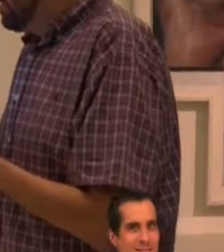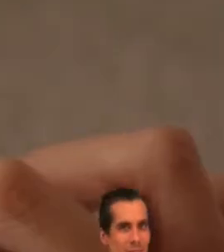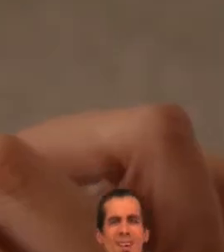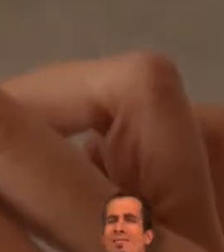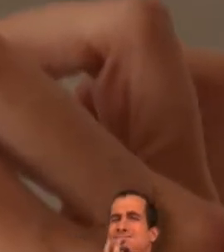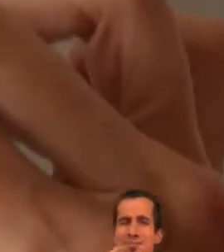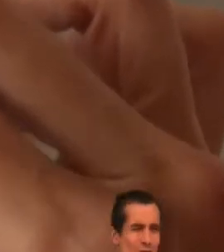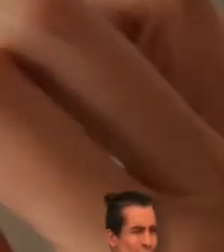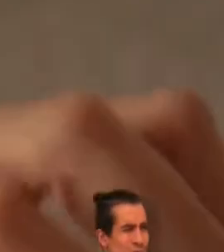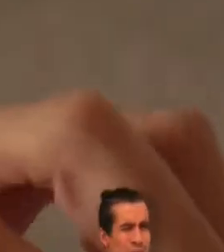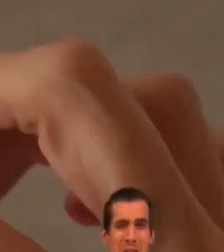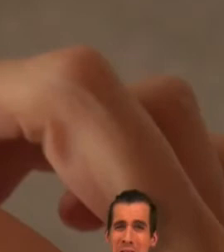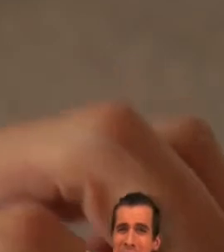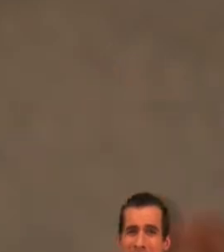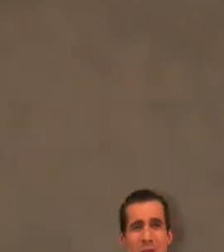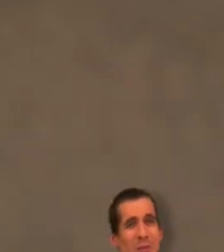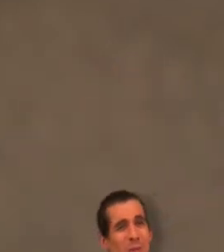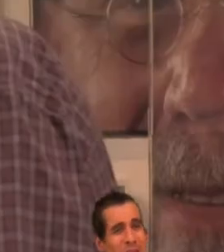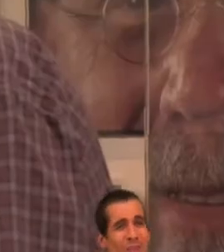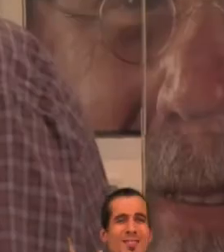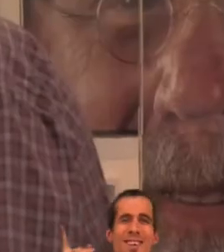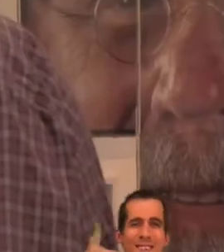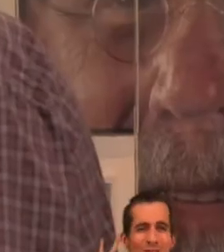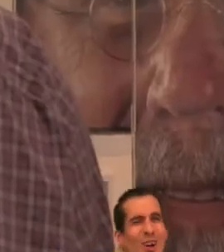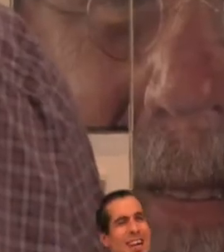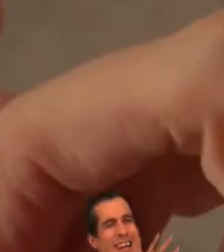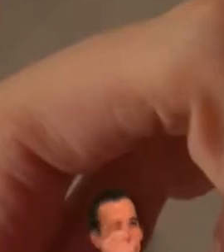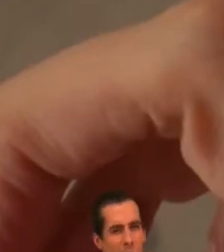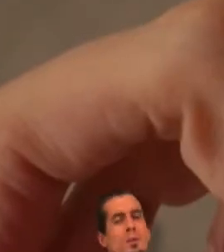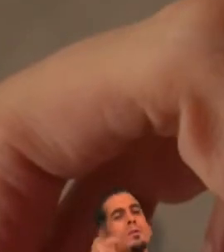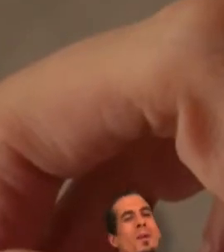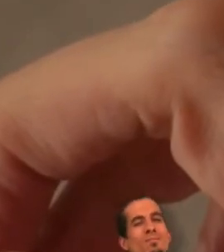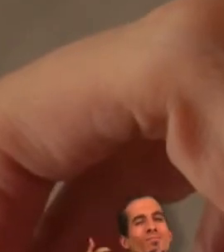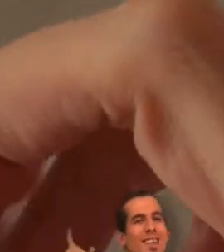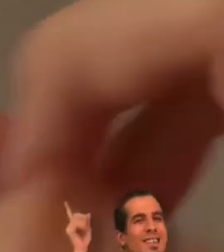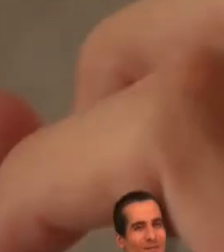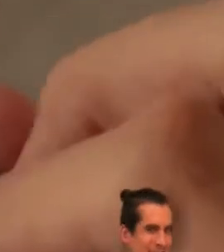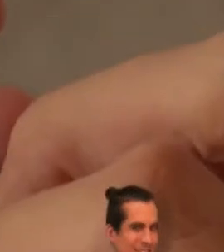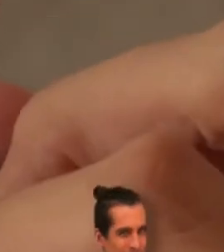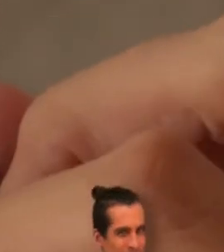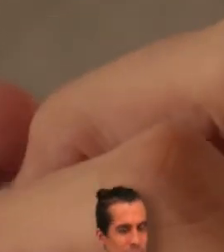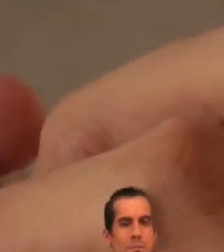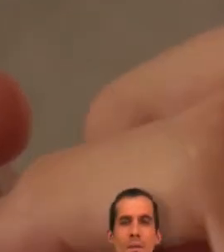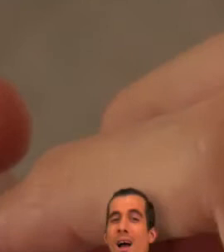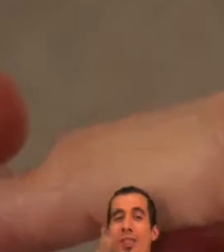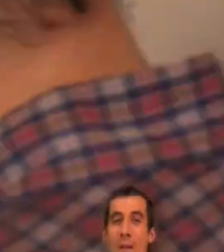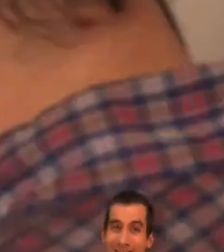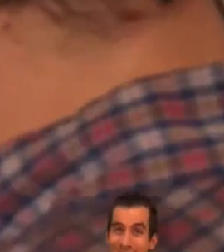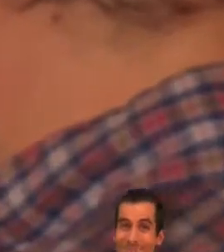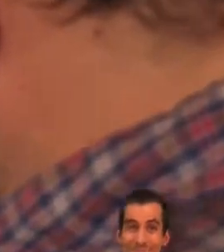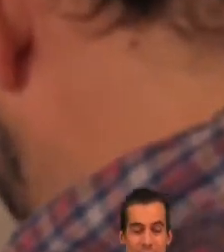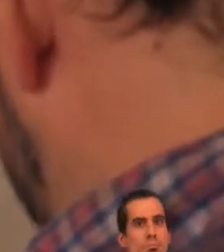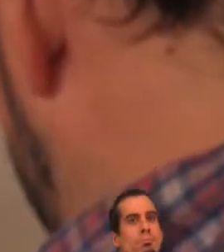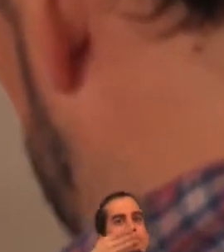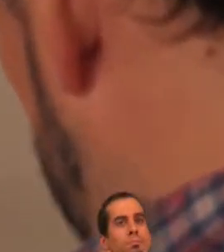que te encuentras con todo tipo de información textos vídeos audios imágenes ¿sabías que? además al hecho de que la